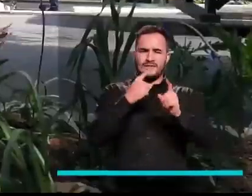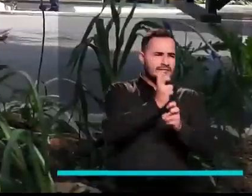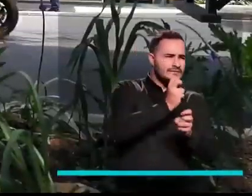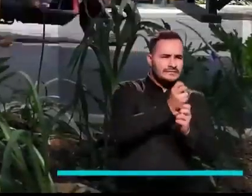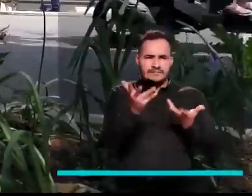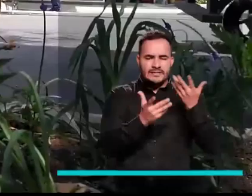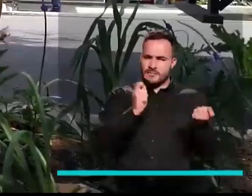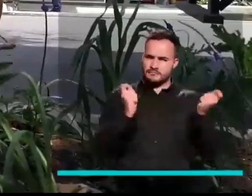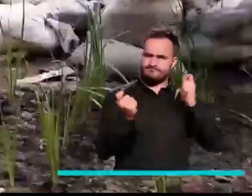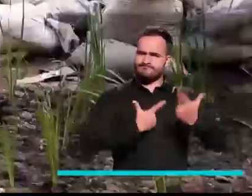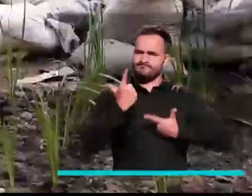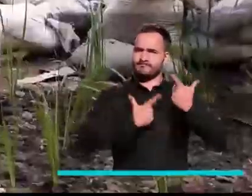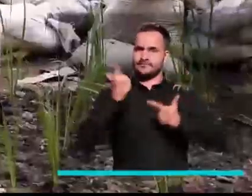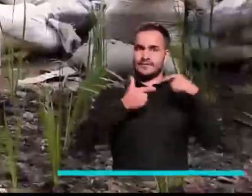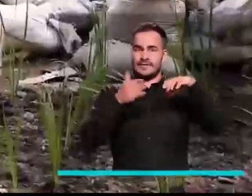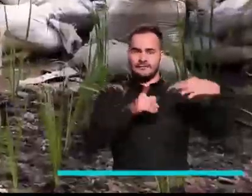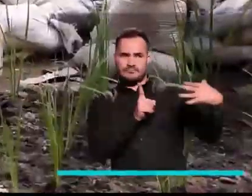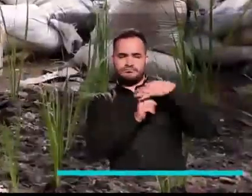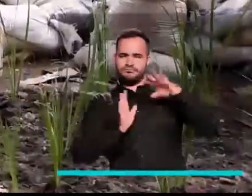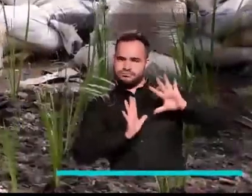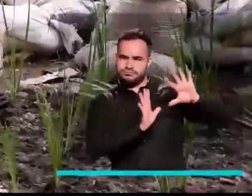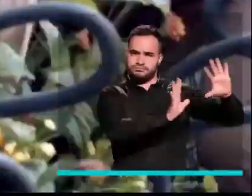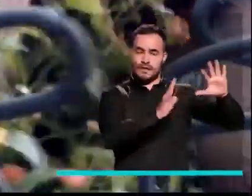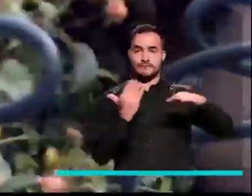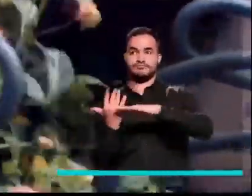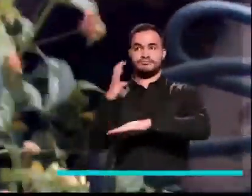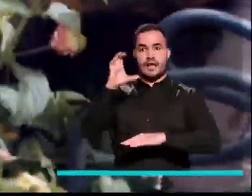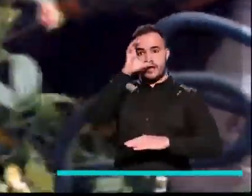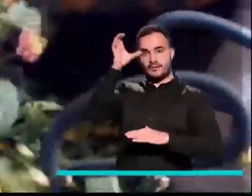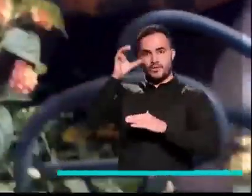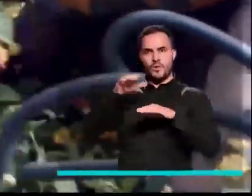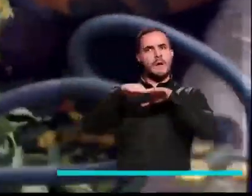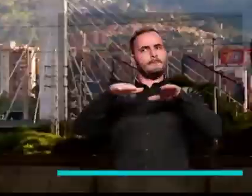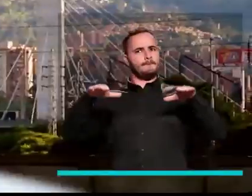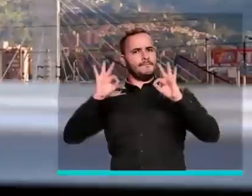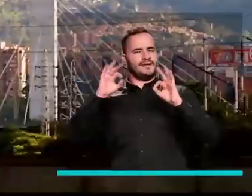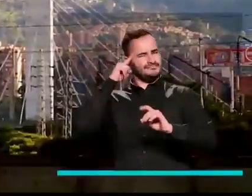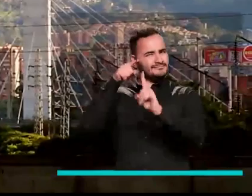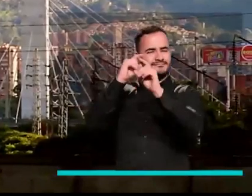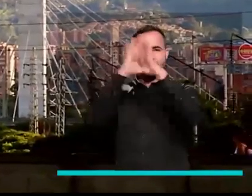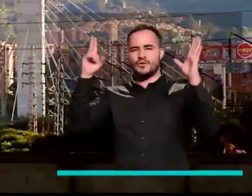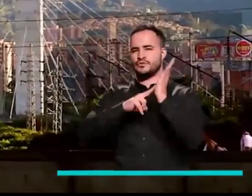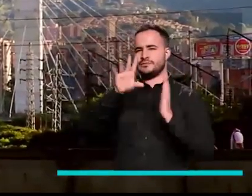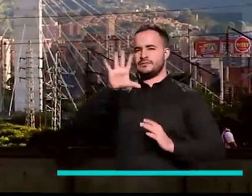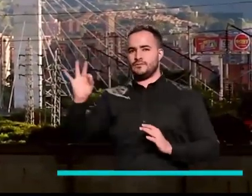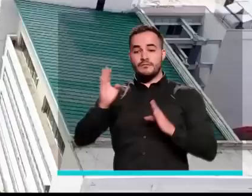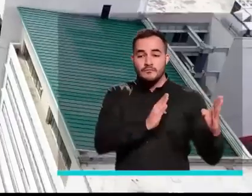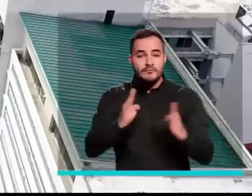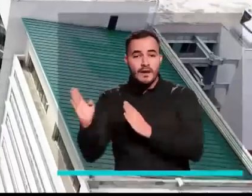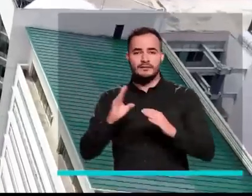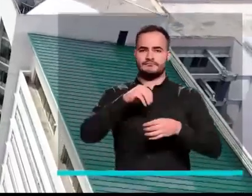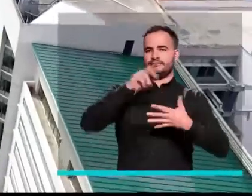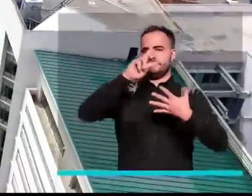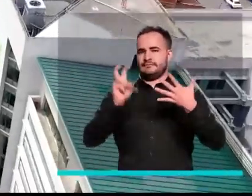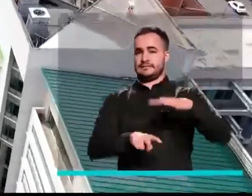construir una ciudad resiliente ante los efectos del clima y que logrará un balance de carbono neutro en 2050. El plan